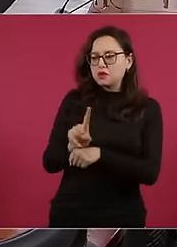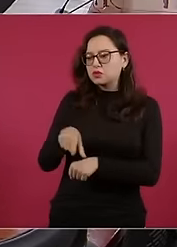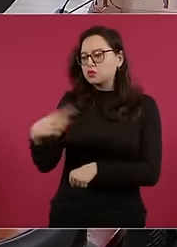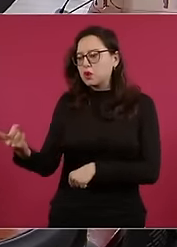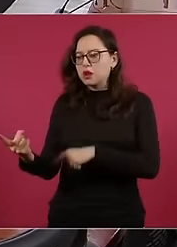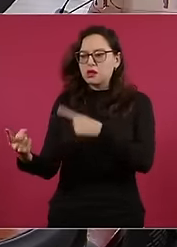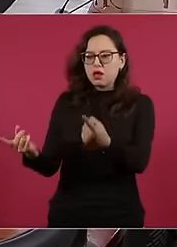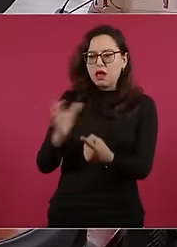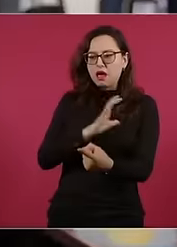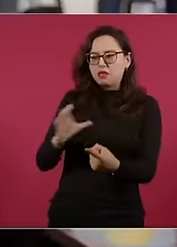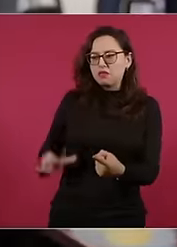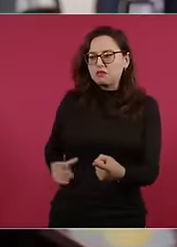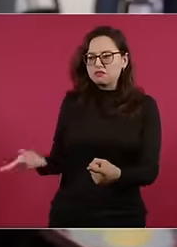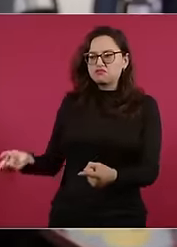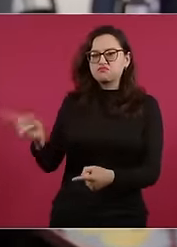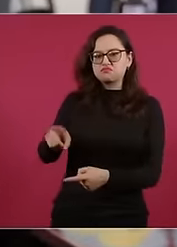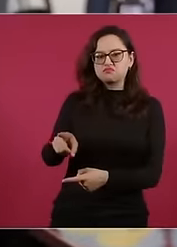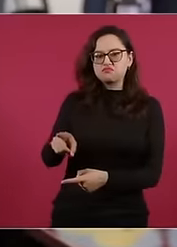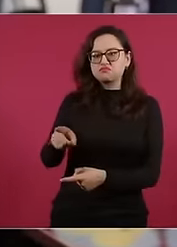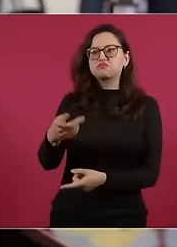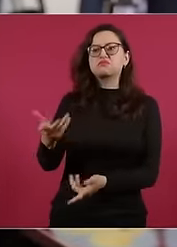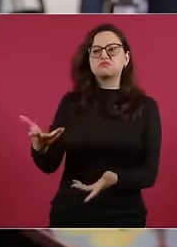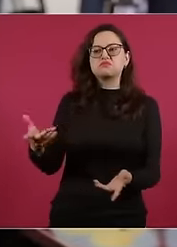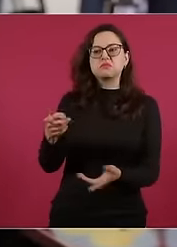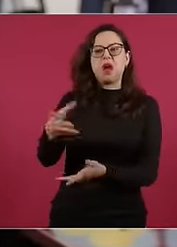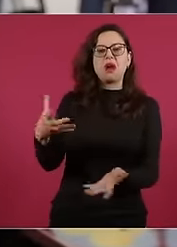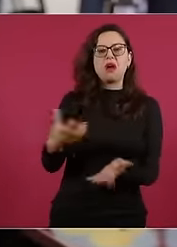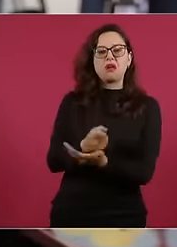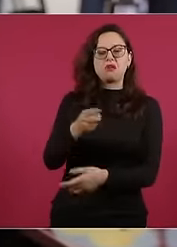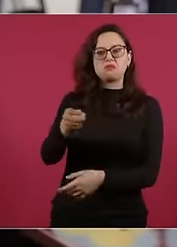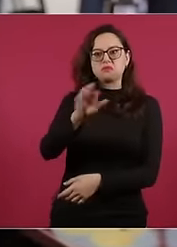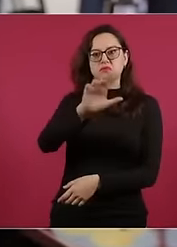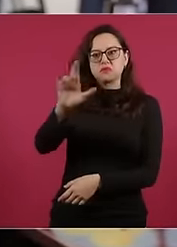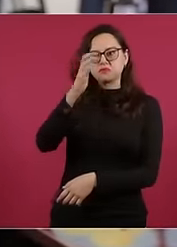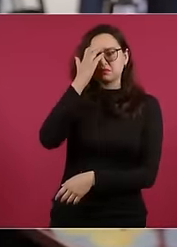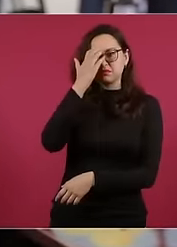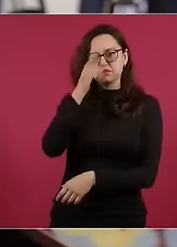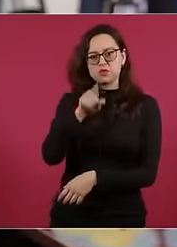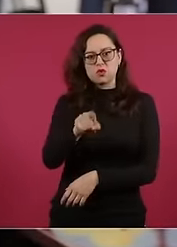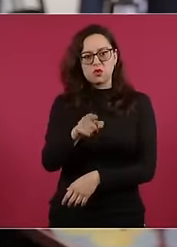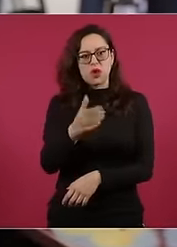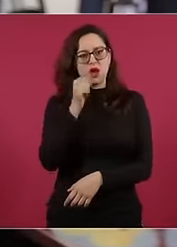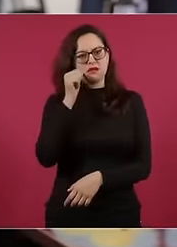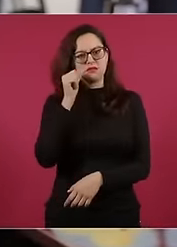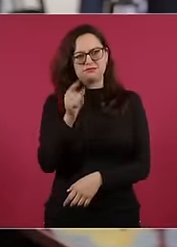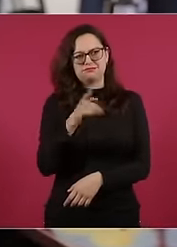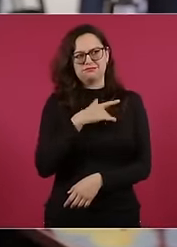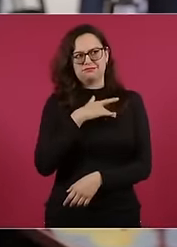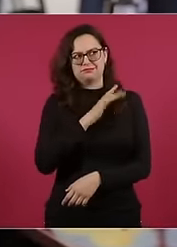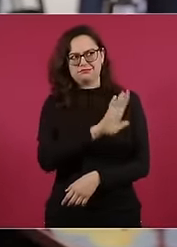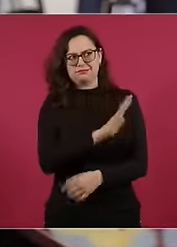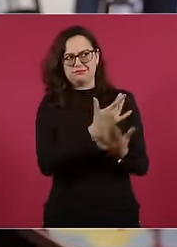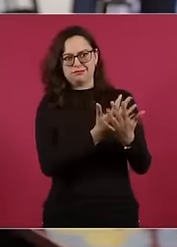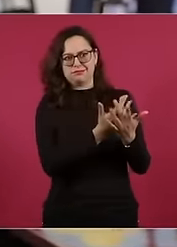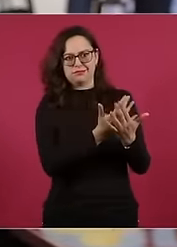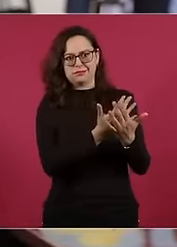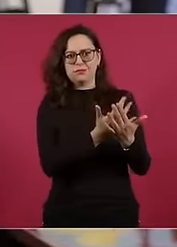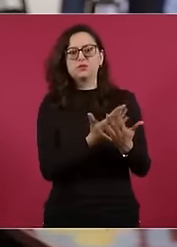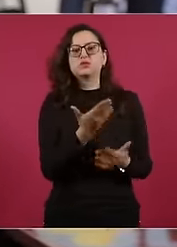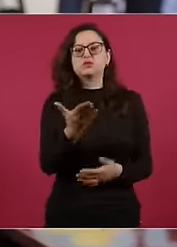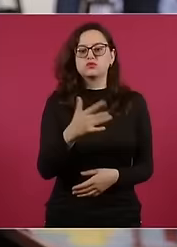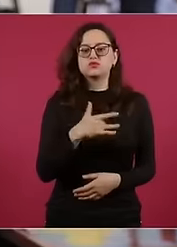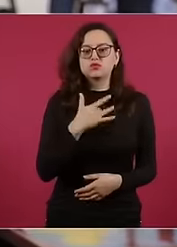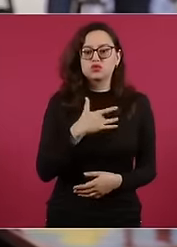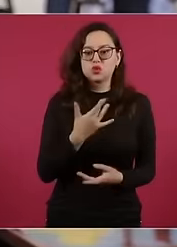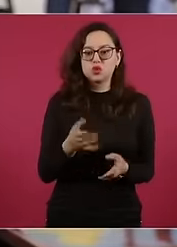prudencia, esperar a los resultados. ¿Cuál sería su posición? Y si también nos puede dar más detalles de esa llamada con